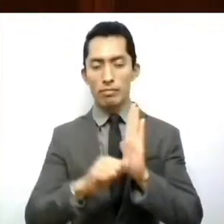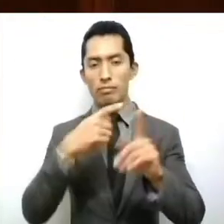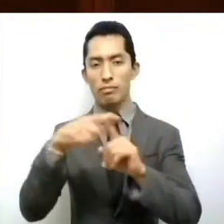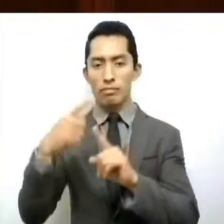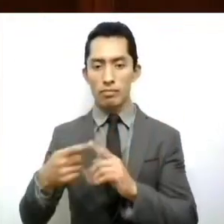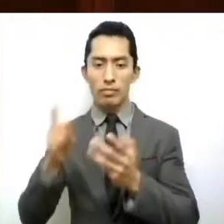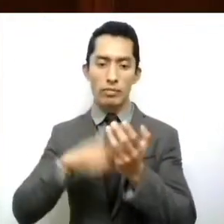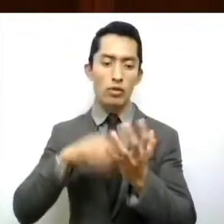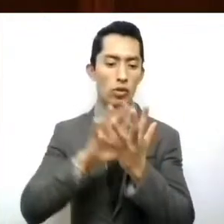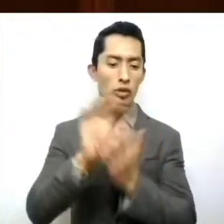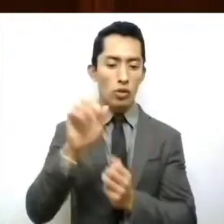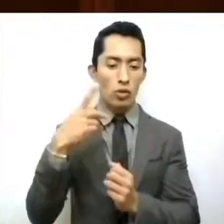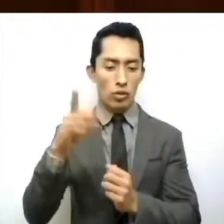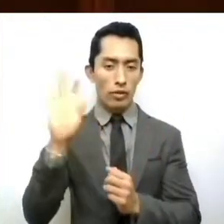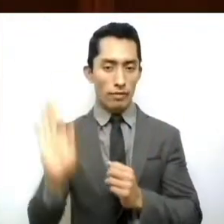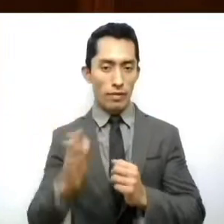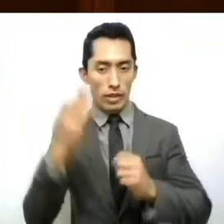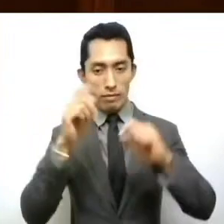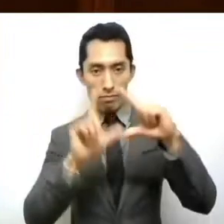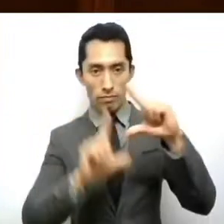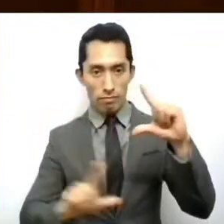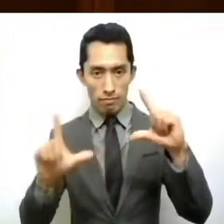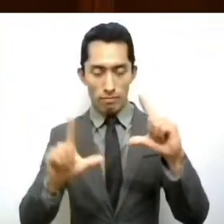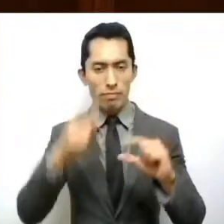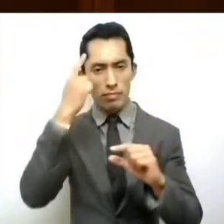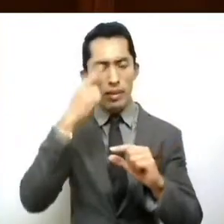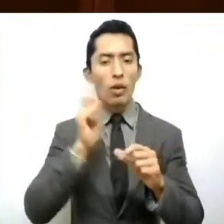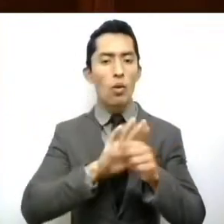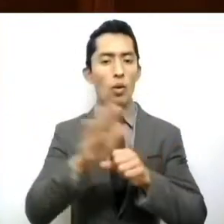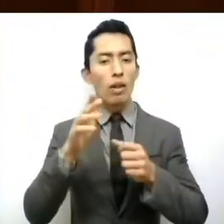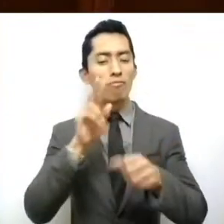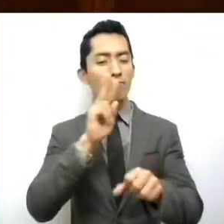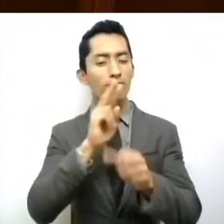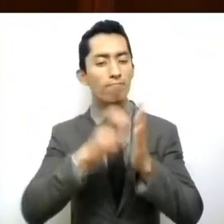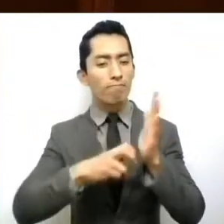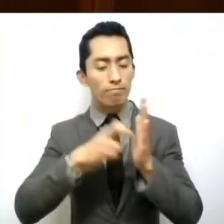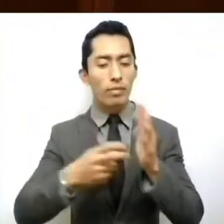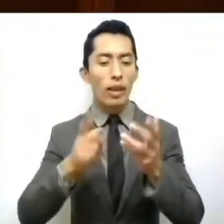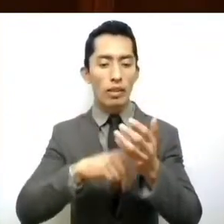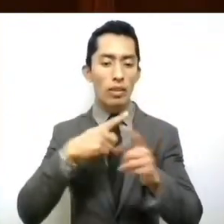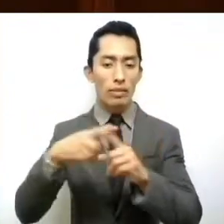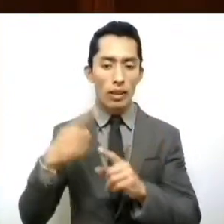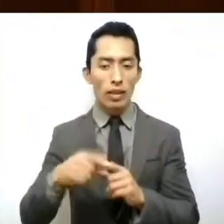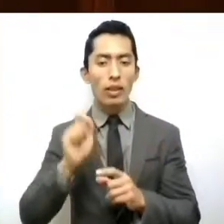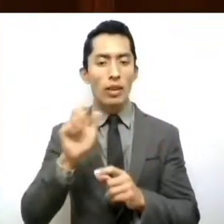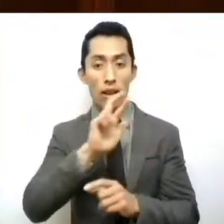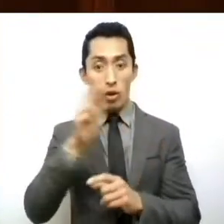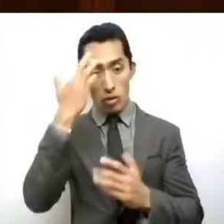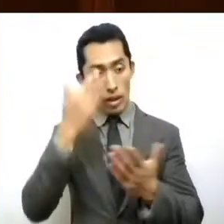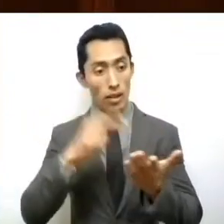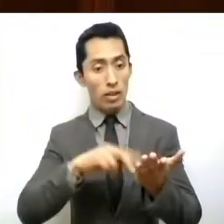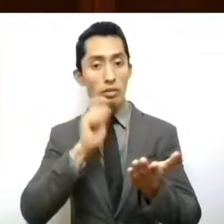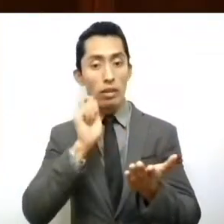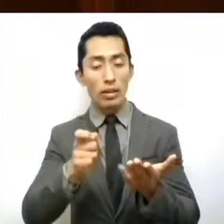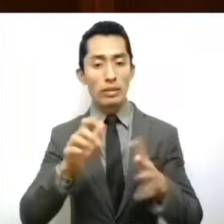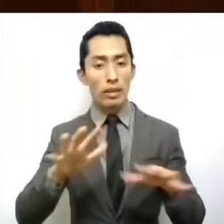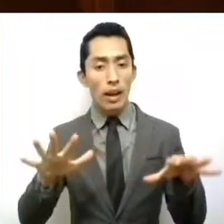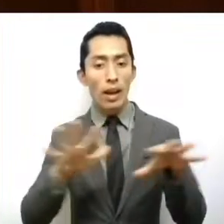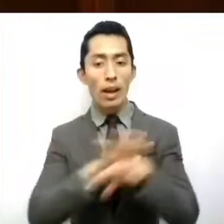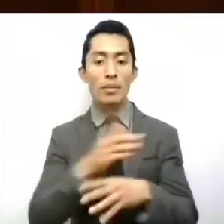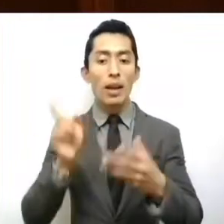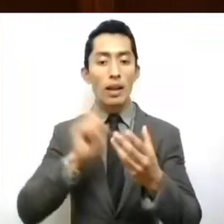Constitución Federal para regular ambas figuras y donde se reconoce que la transformación democrática